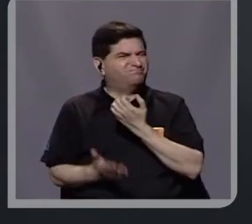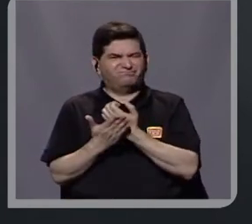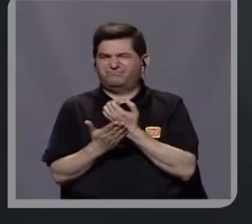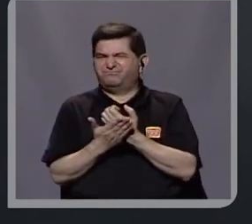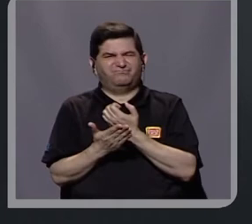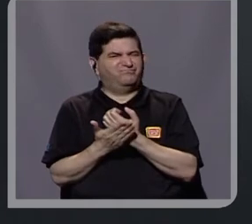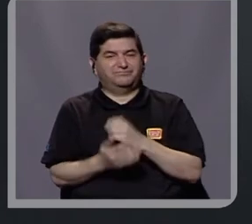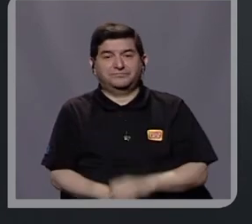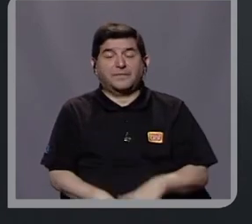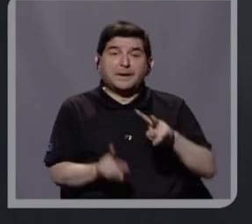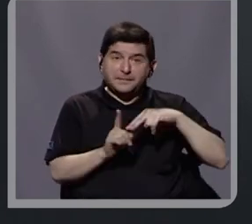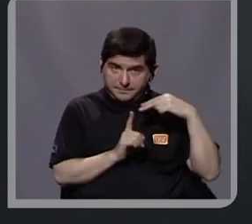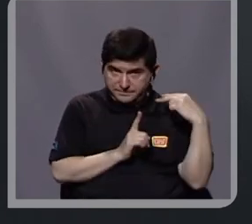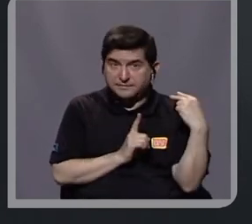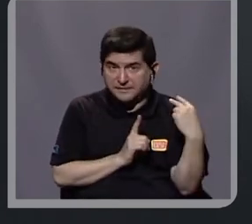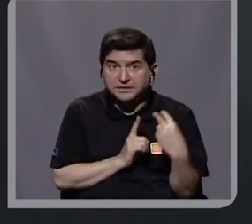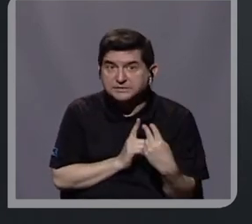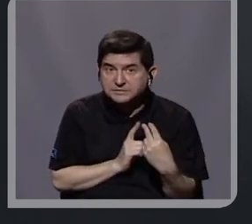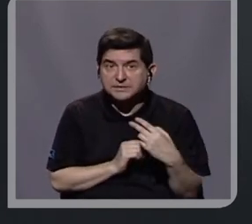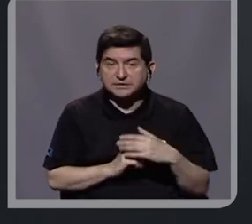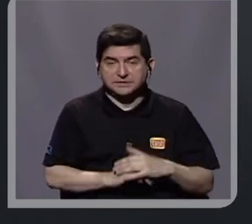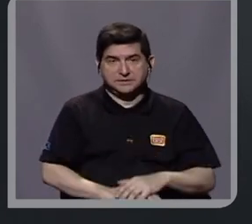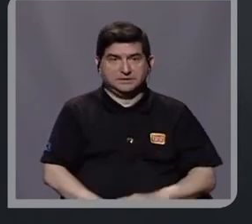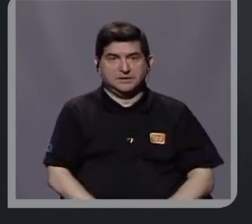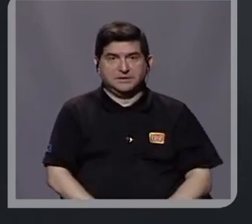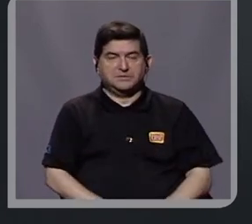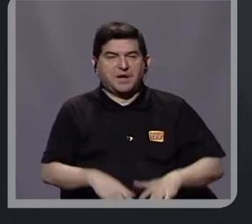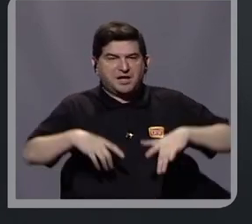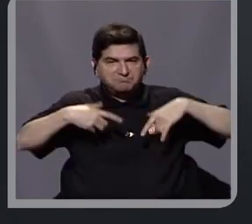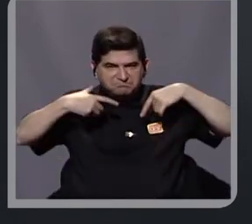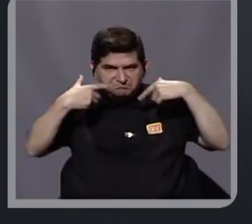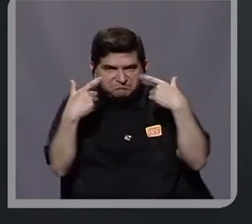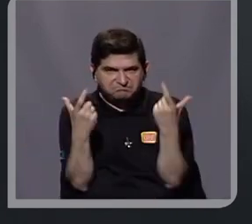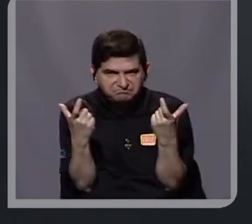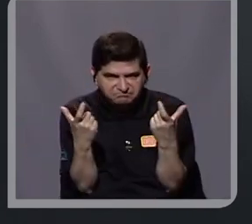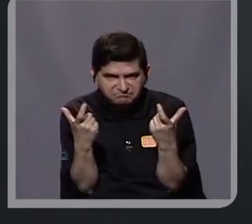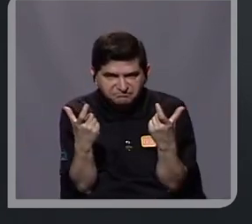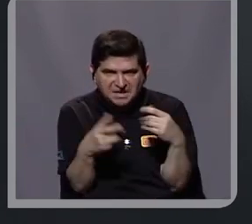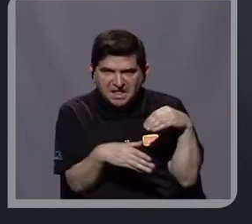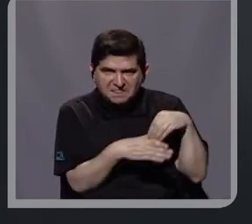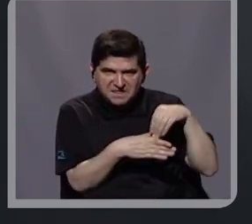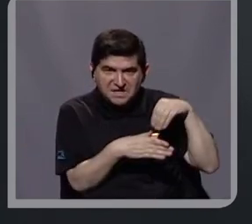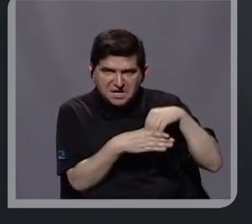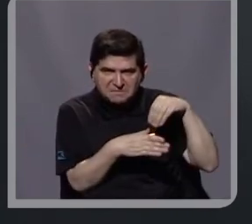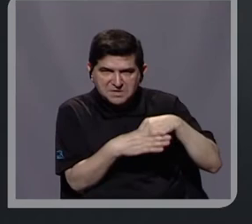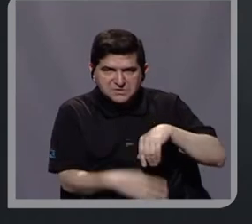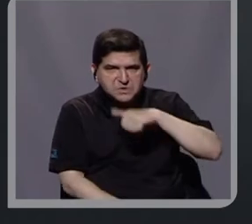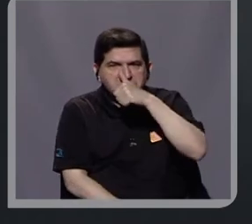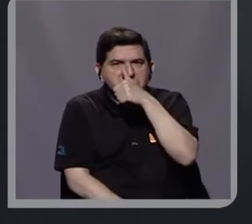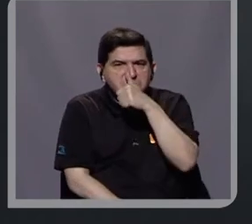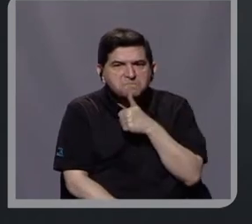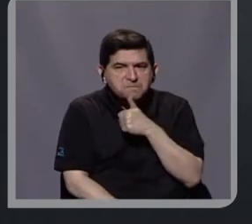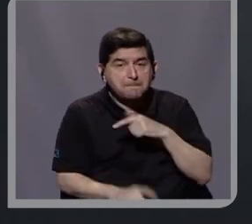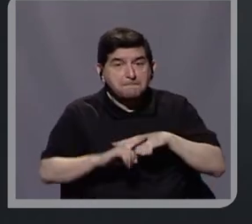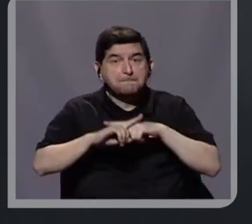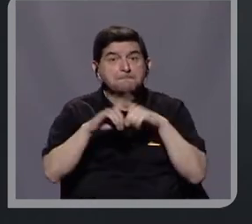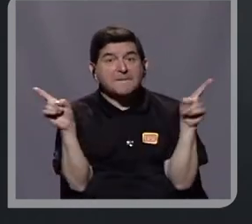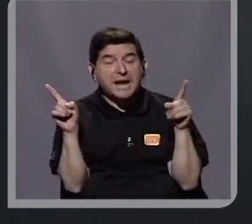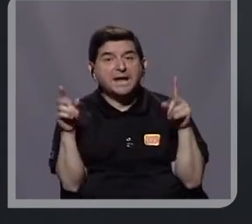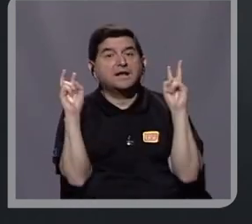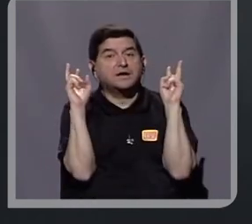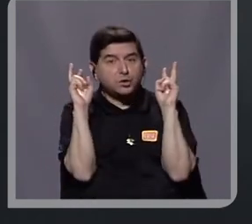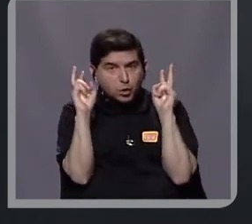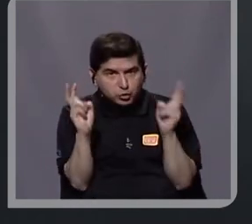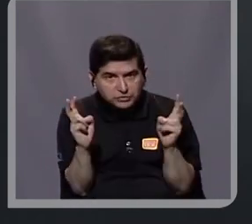desde una perspectiva capitalista, de la inversión privada. Pero eso sí es un